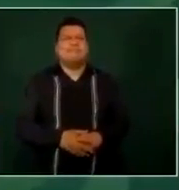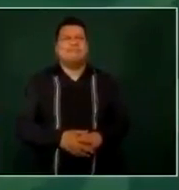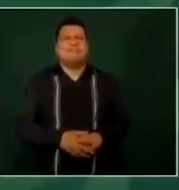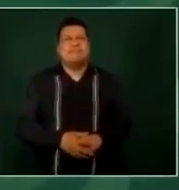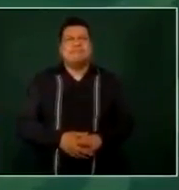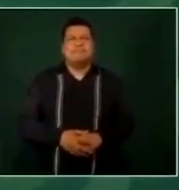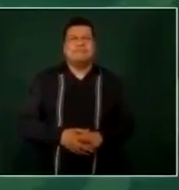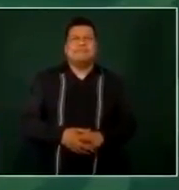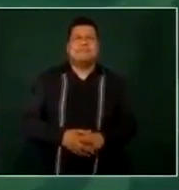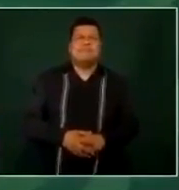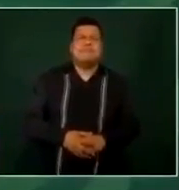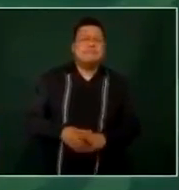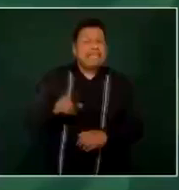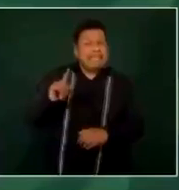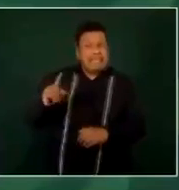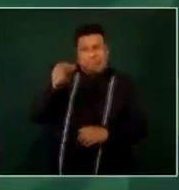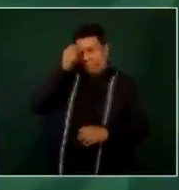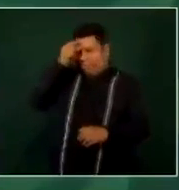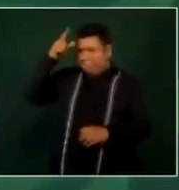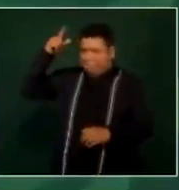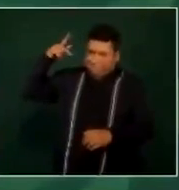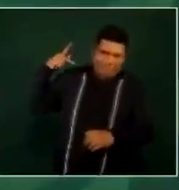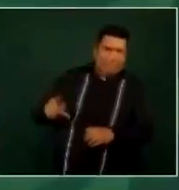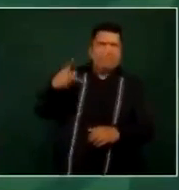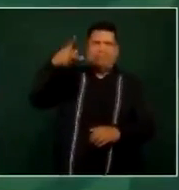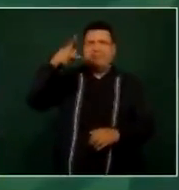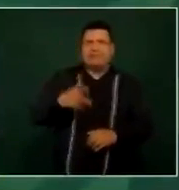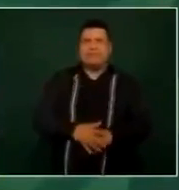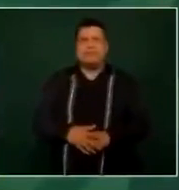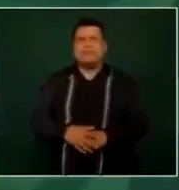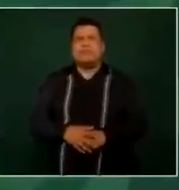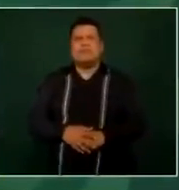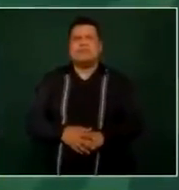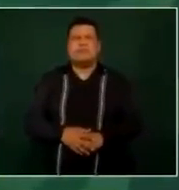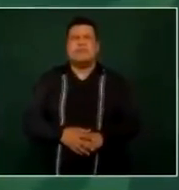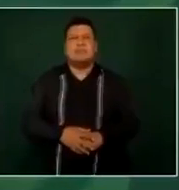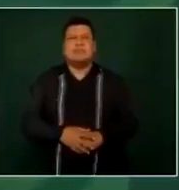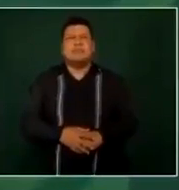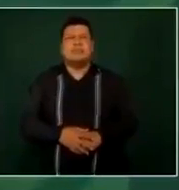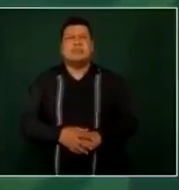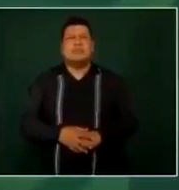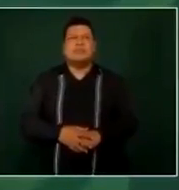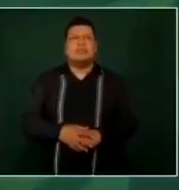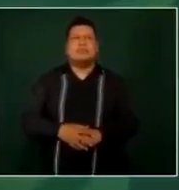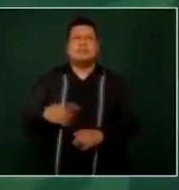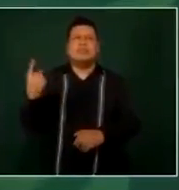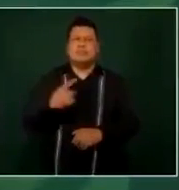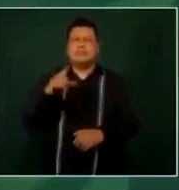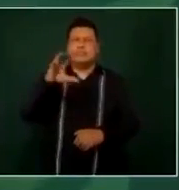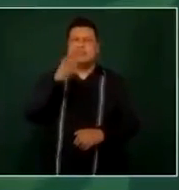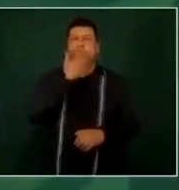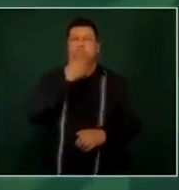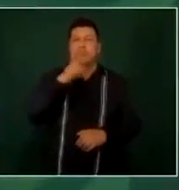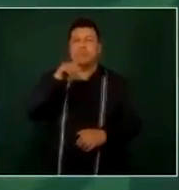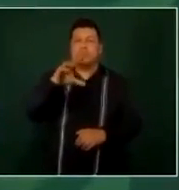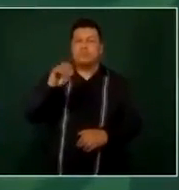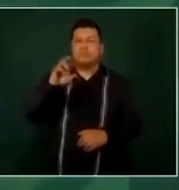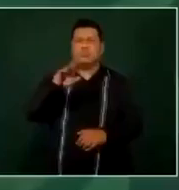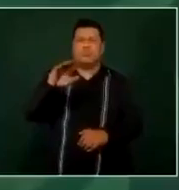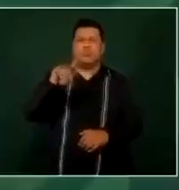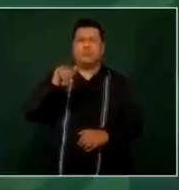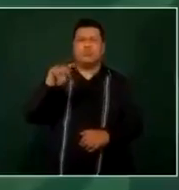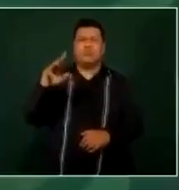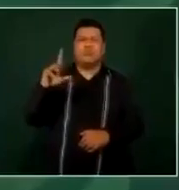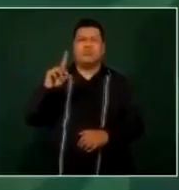Entonces, resulta que es una nota de Loret de Mola para afectarnos,